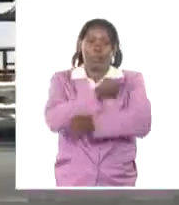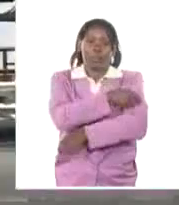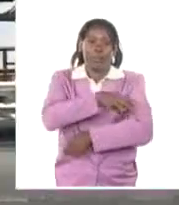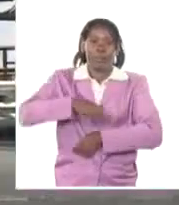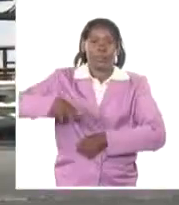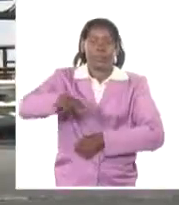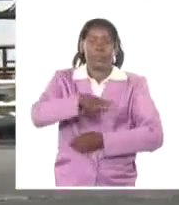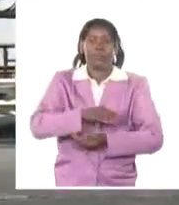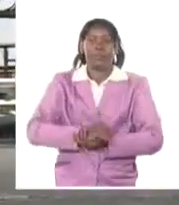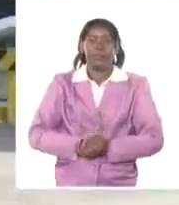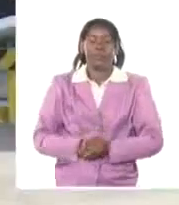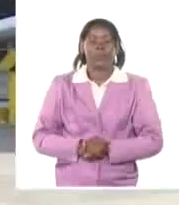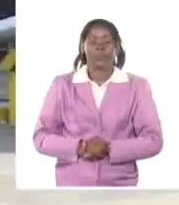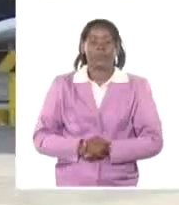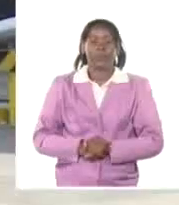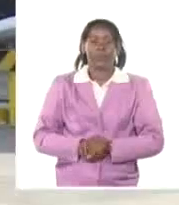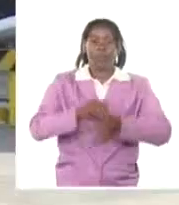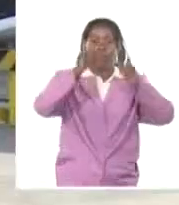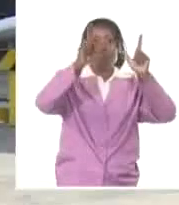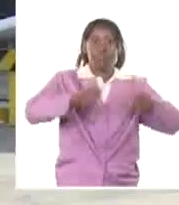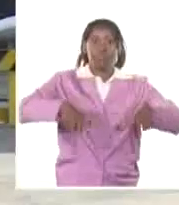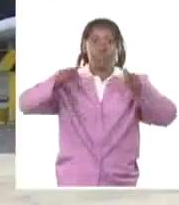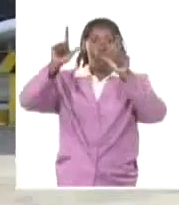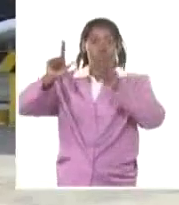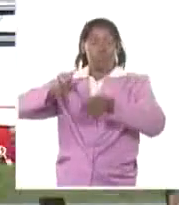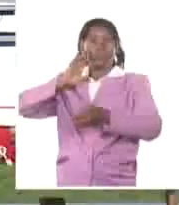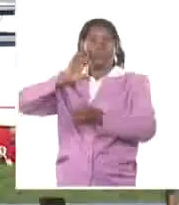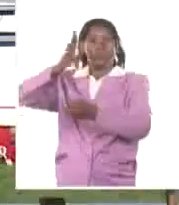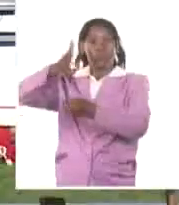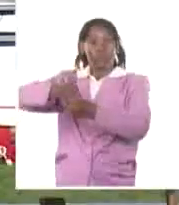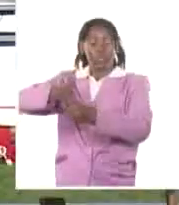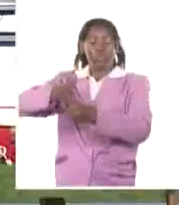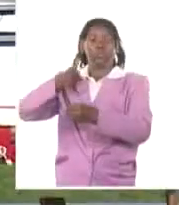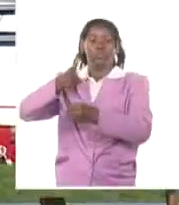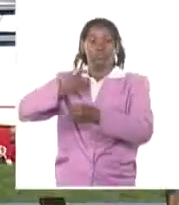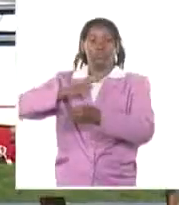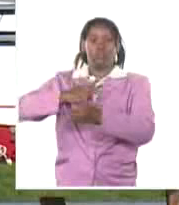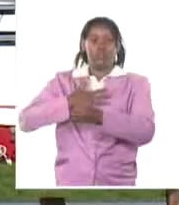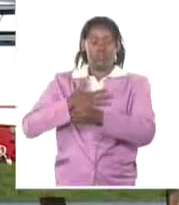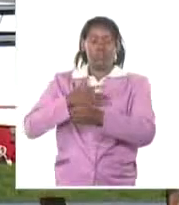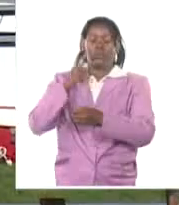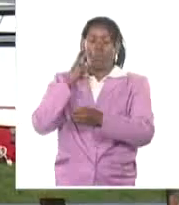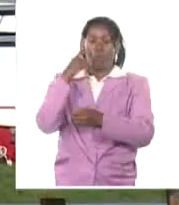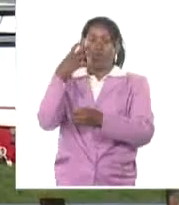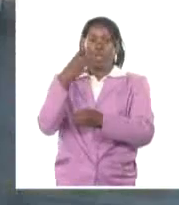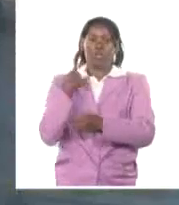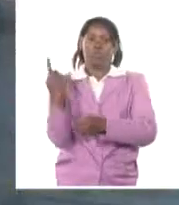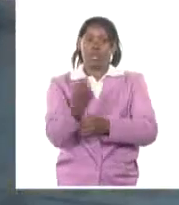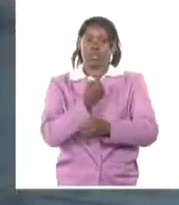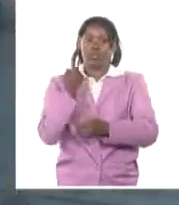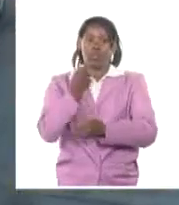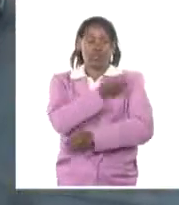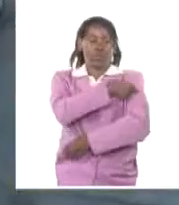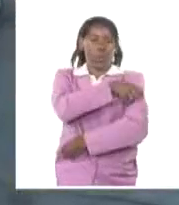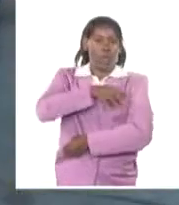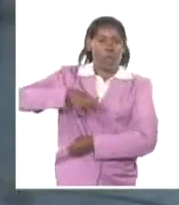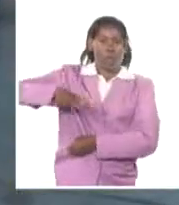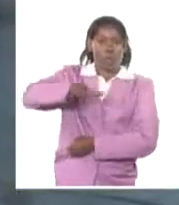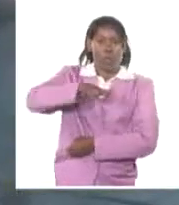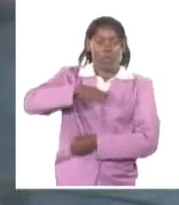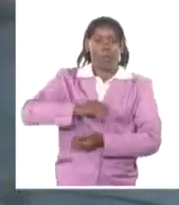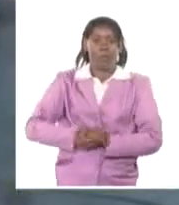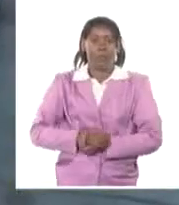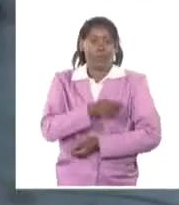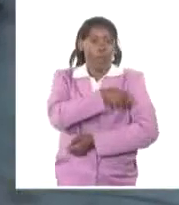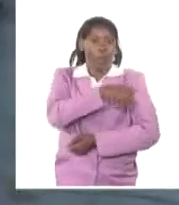La disponibilidad de combustibles es tema de interés nacional. Cubanas y cubanos